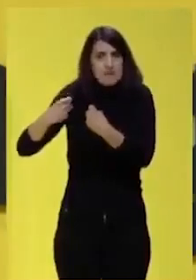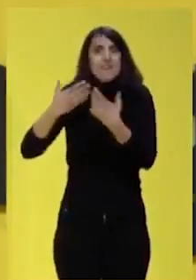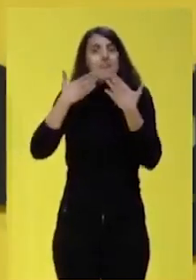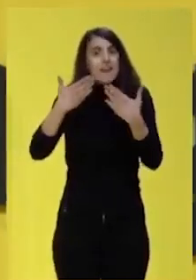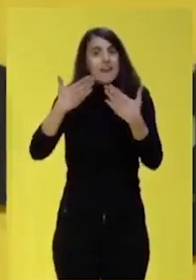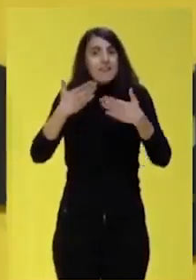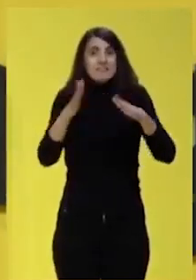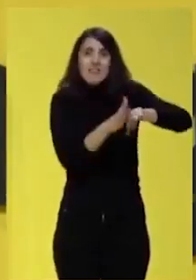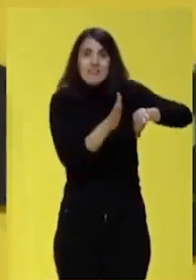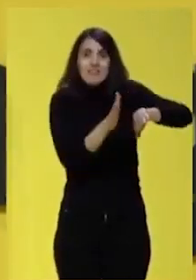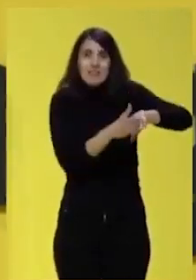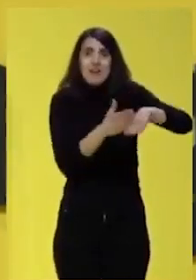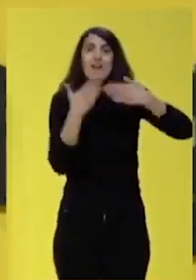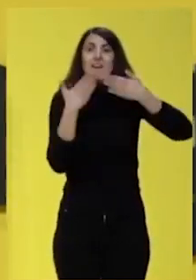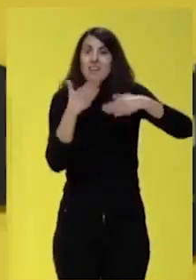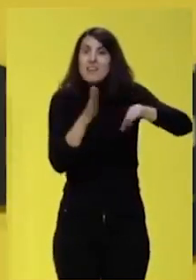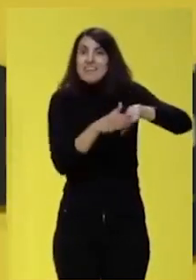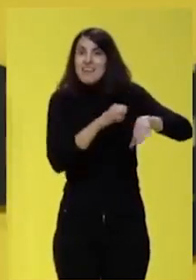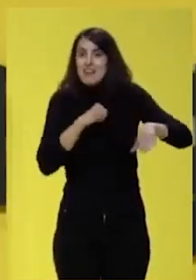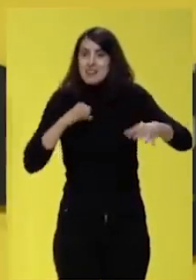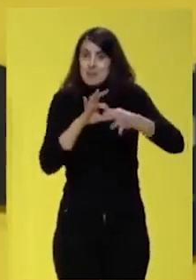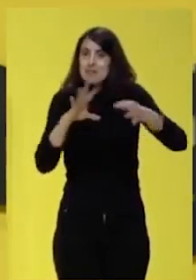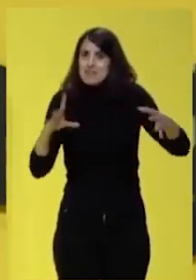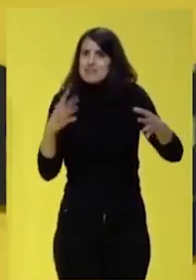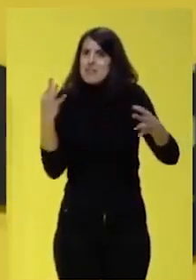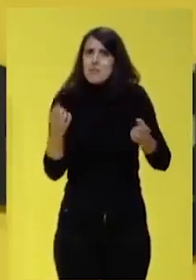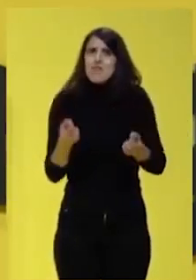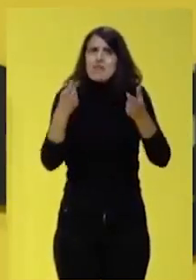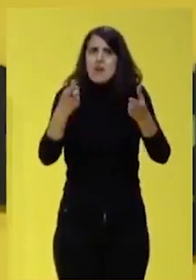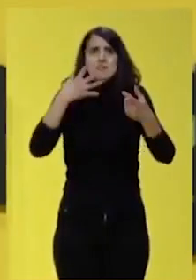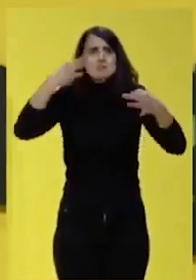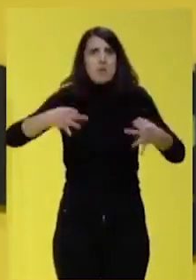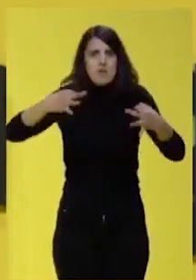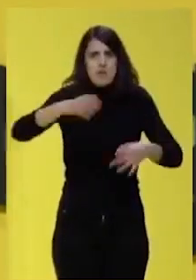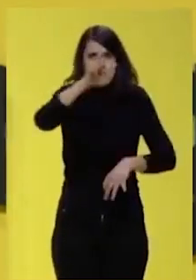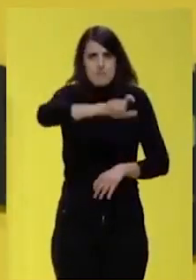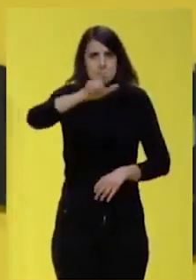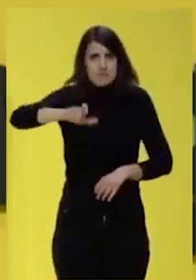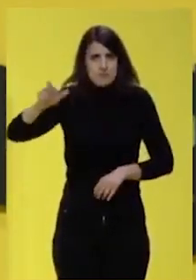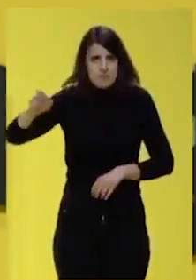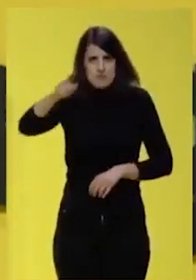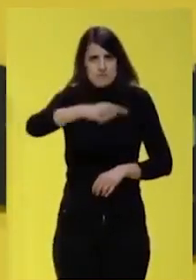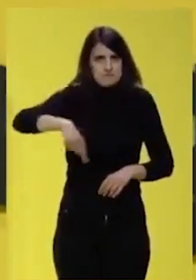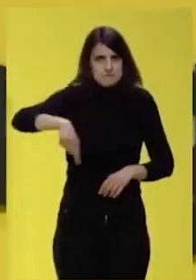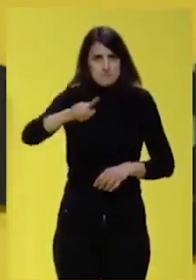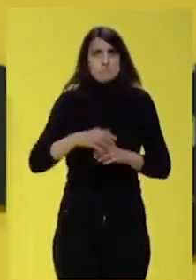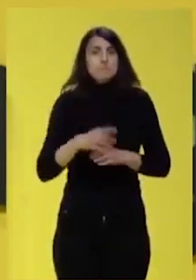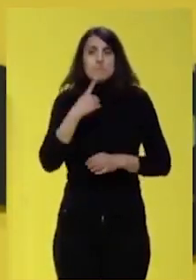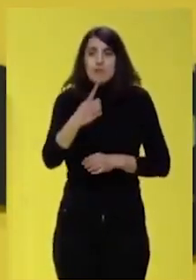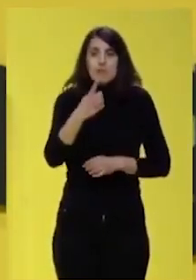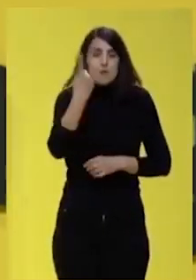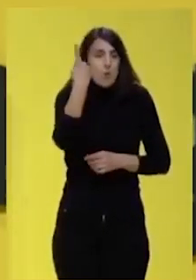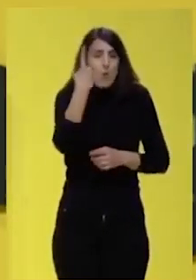la izquierda independentista necesita dar seguridad a la gente. Darles seguridad a la gente y decirle que solo hay una